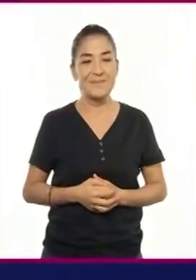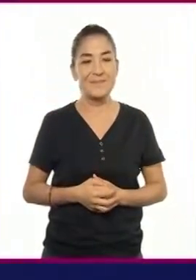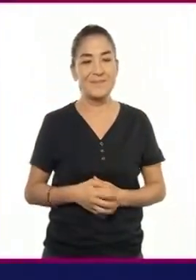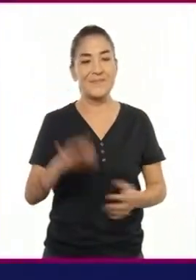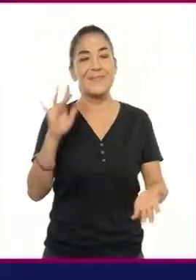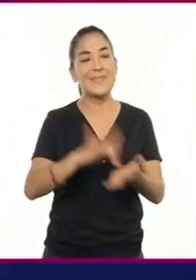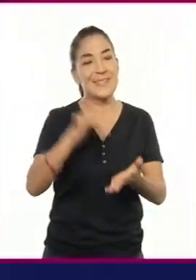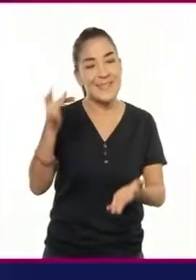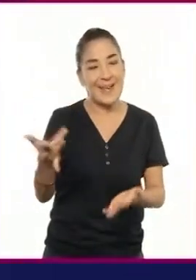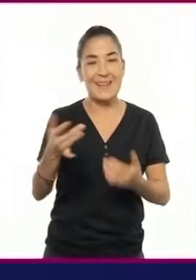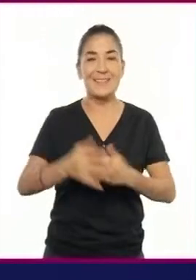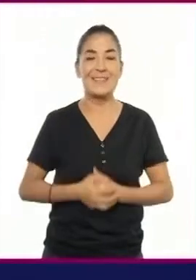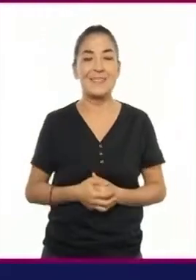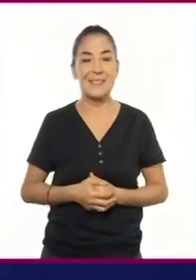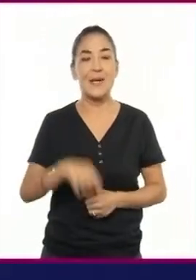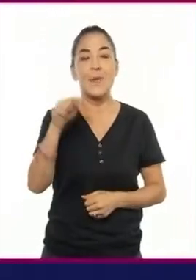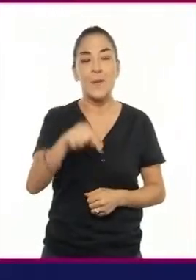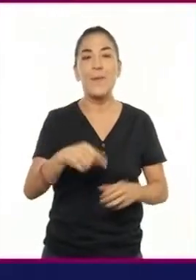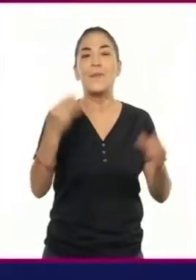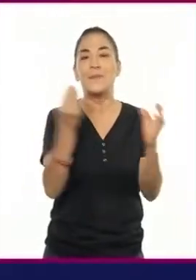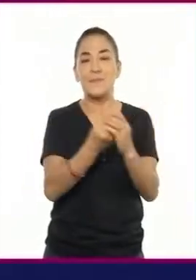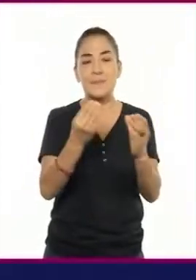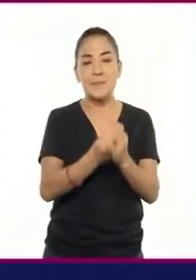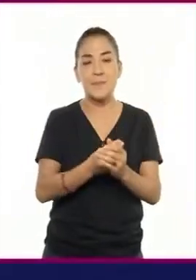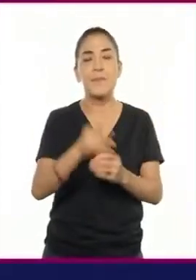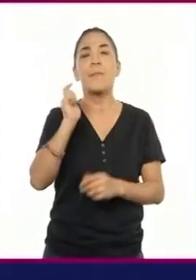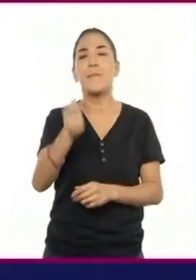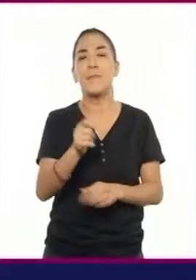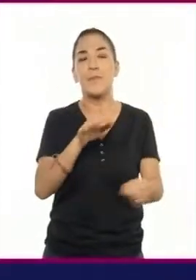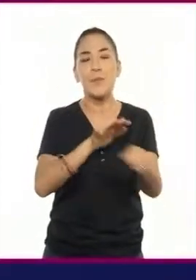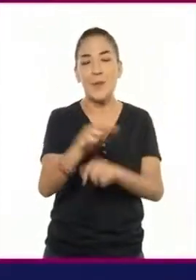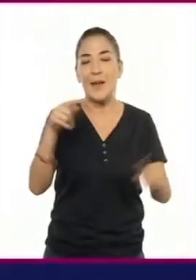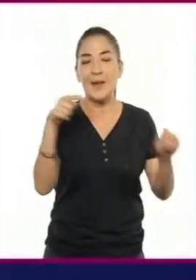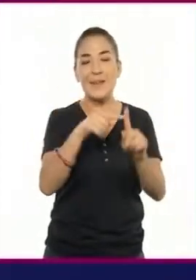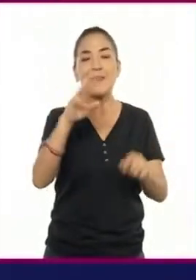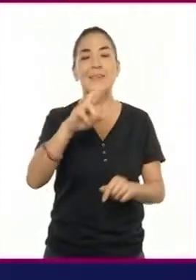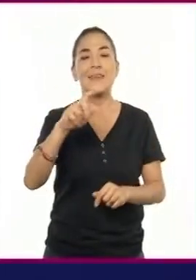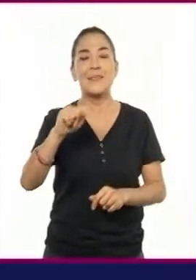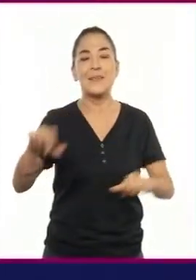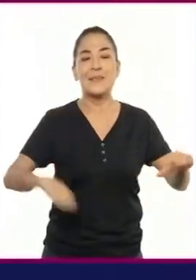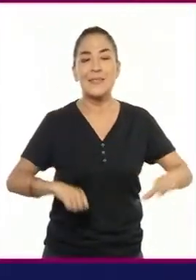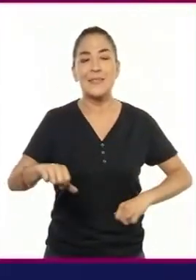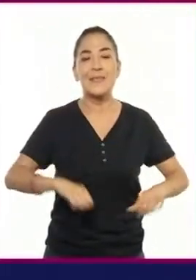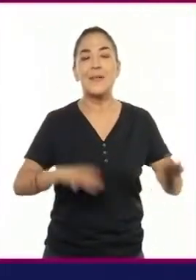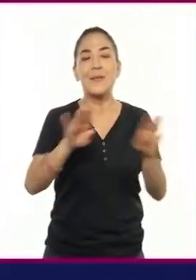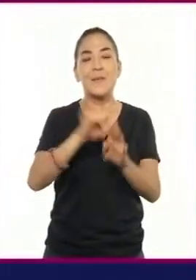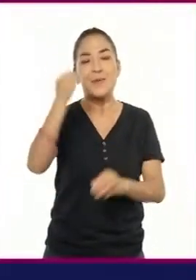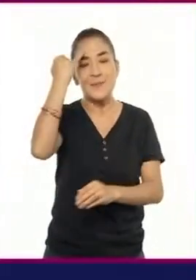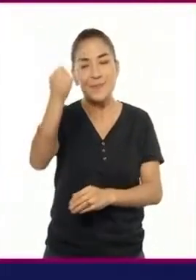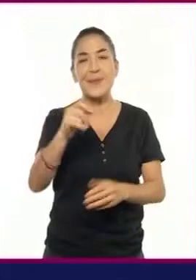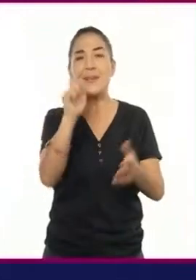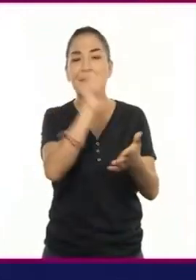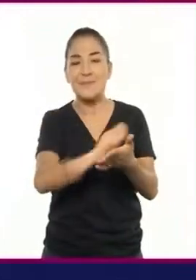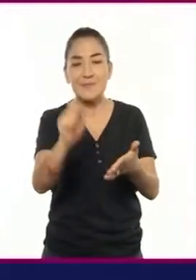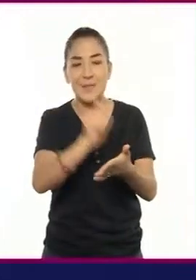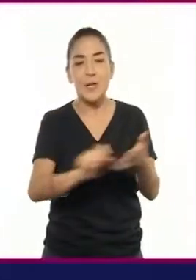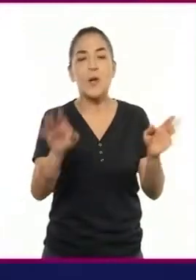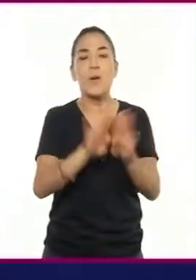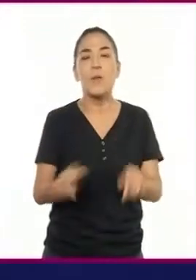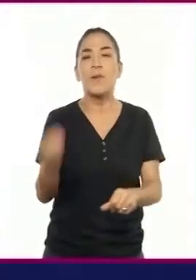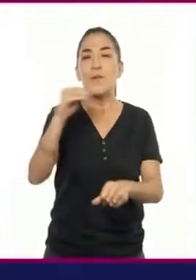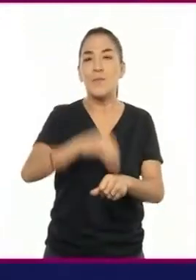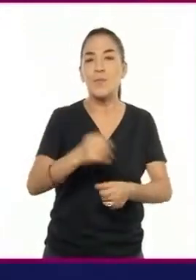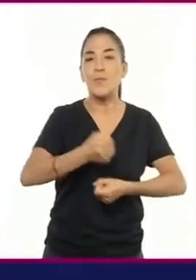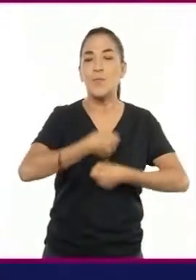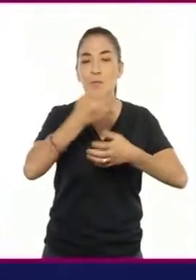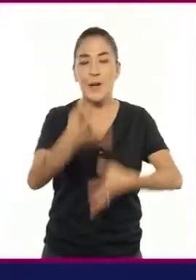Gracias, Enrique. En esta sesión trabajaremos uno de los retos más interesantes dentro de la creación literaria, cómo adaptar un cuento